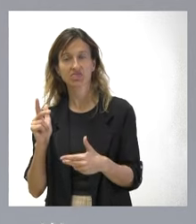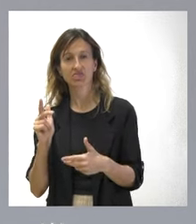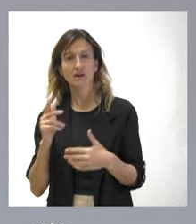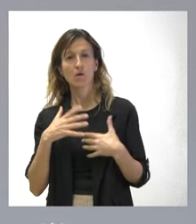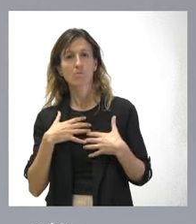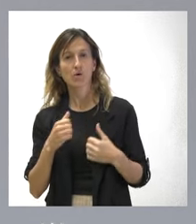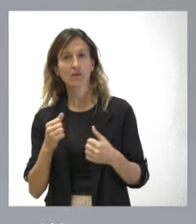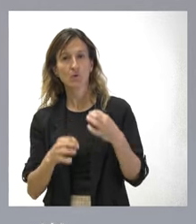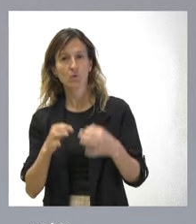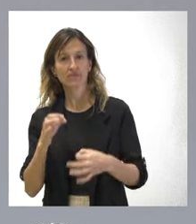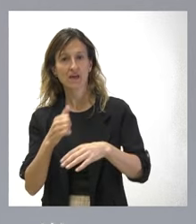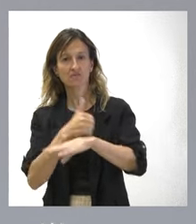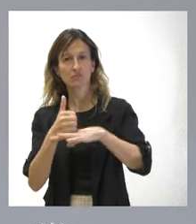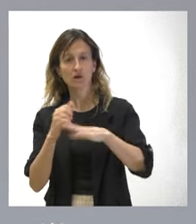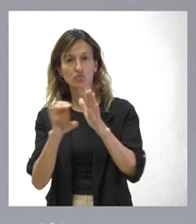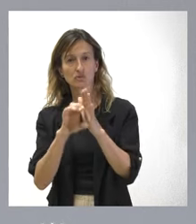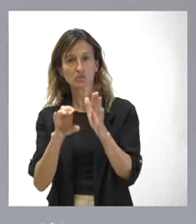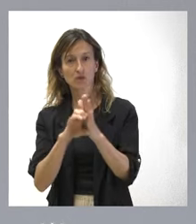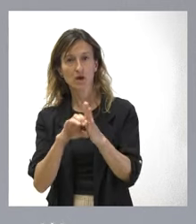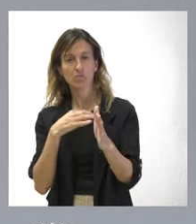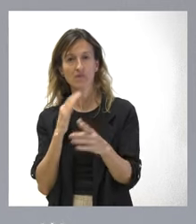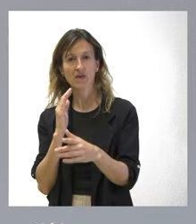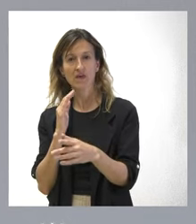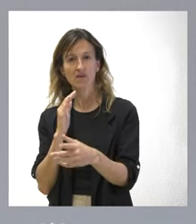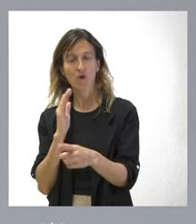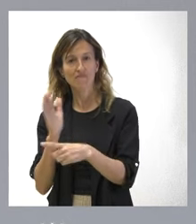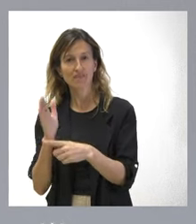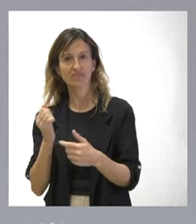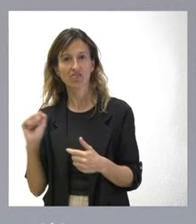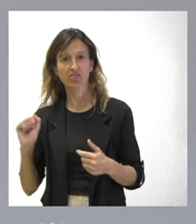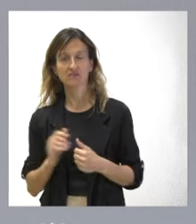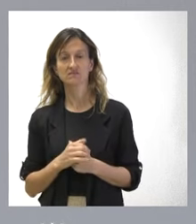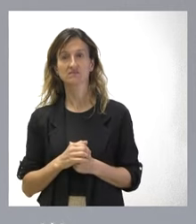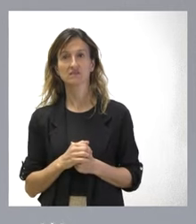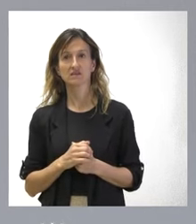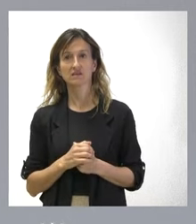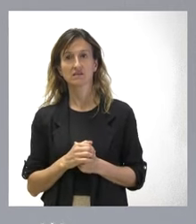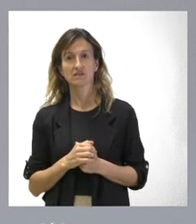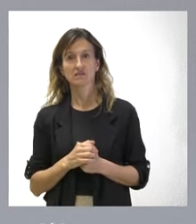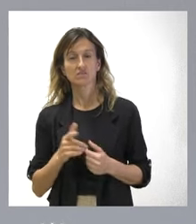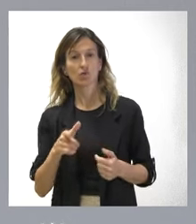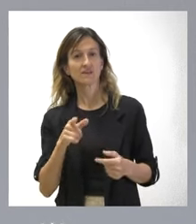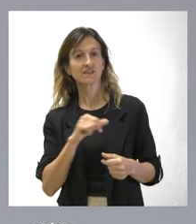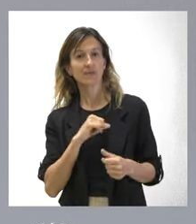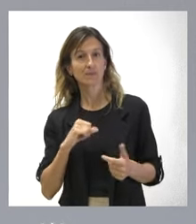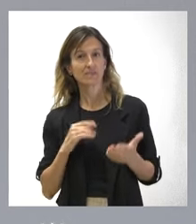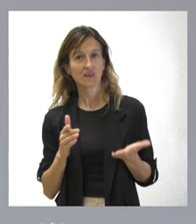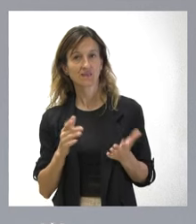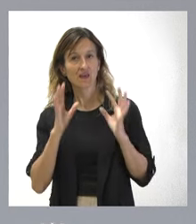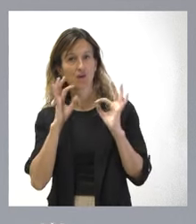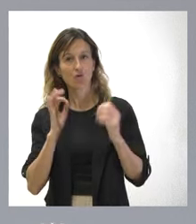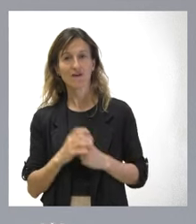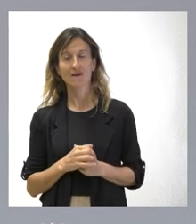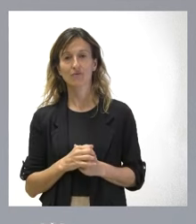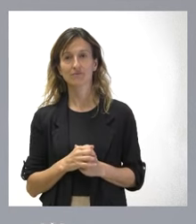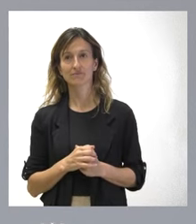Judicial, sino del Tribunal Constitucional en su espíritu independiente, como corresponde, lógicamente,